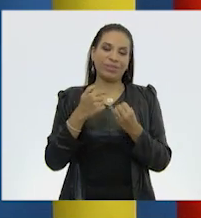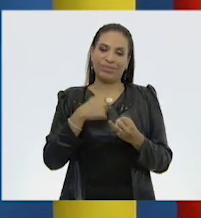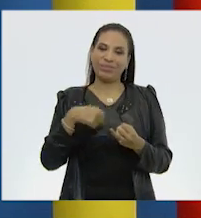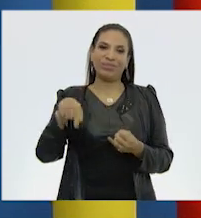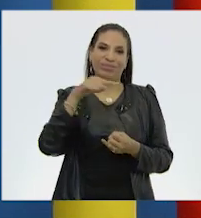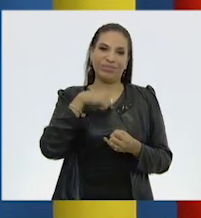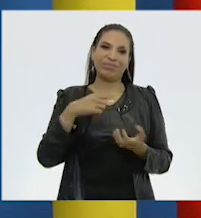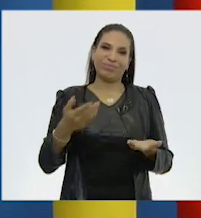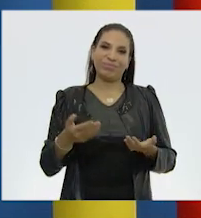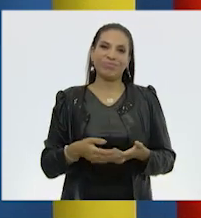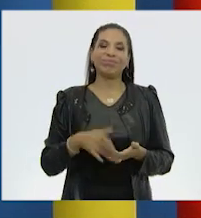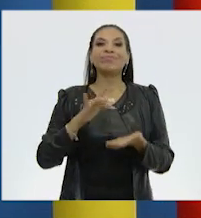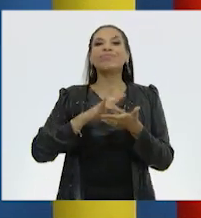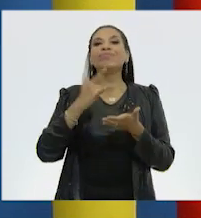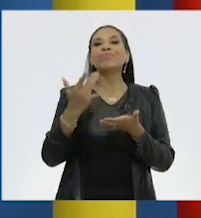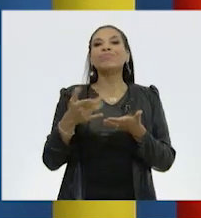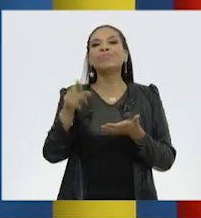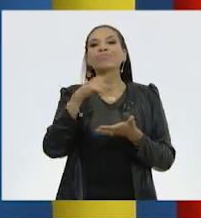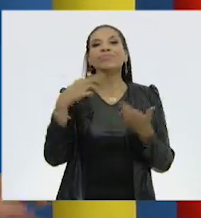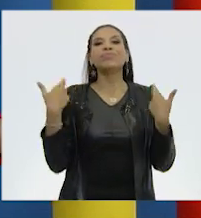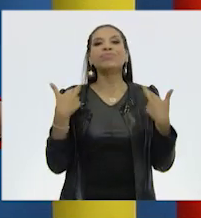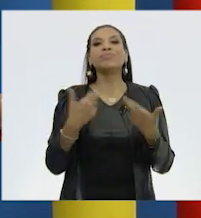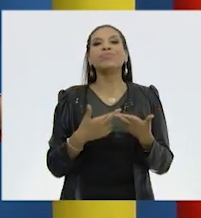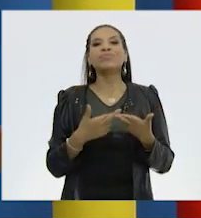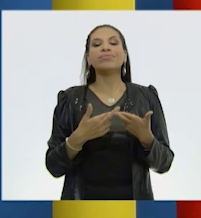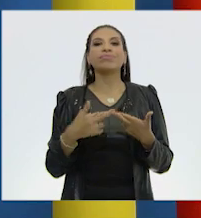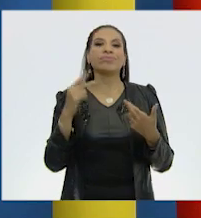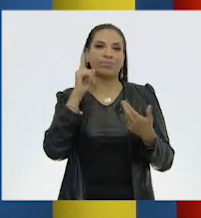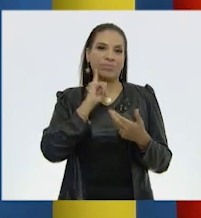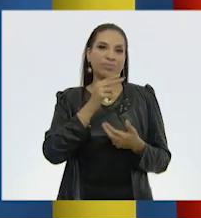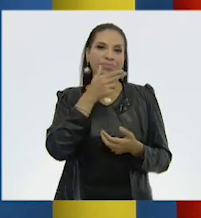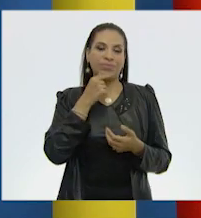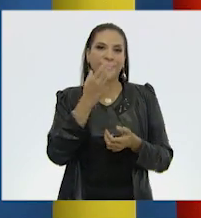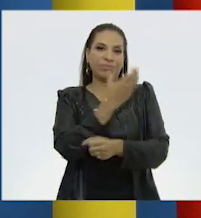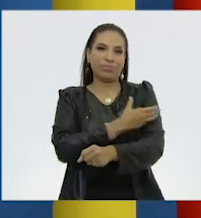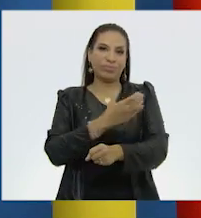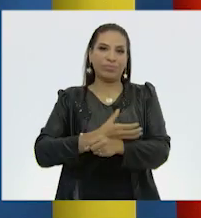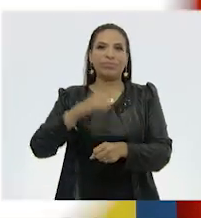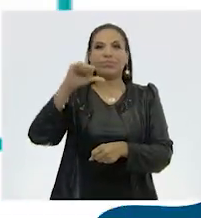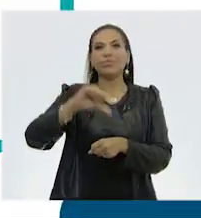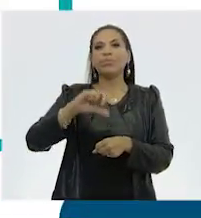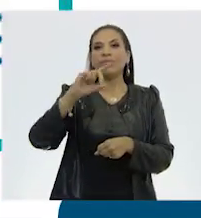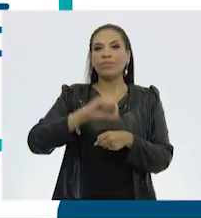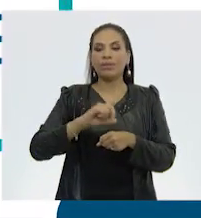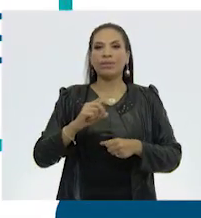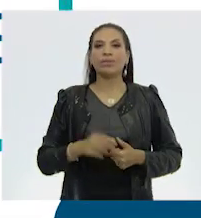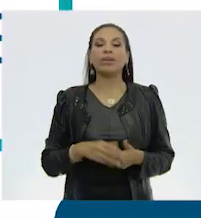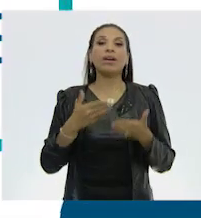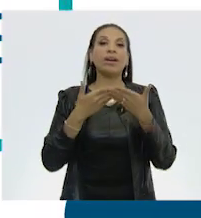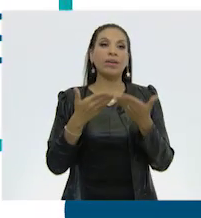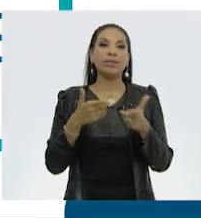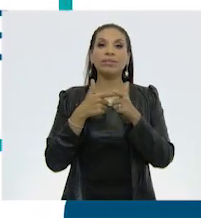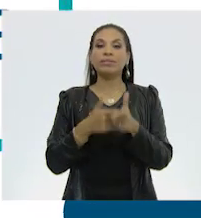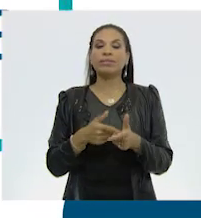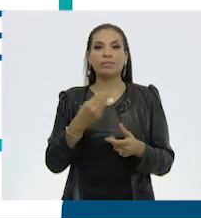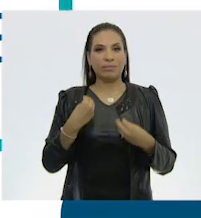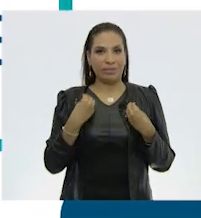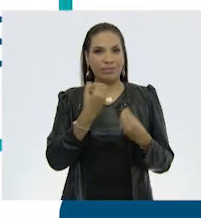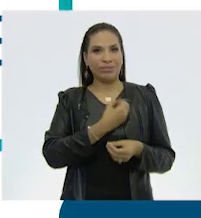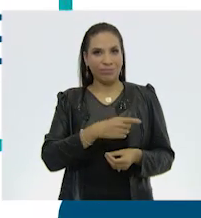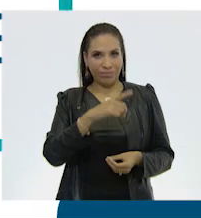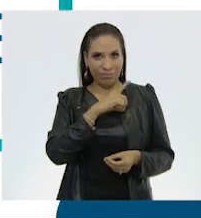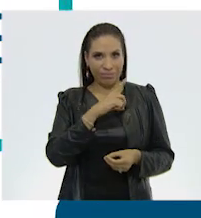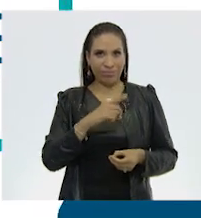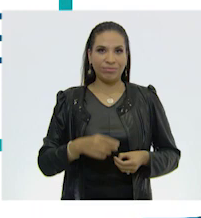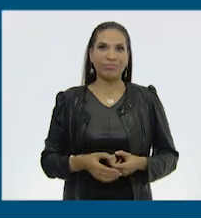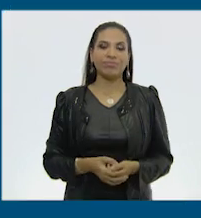como nosotros. Agradecemos a los maestros y maestras que nos acompañaron el día de hoy. A continuación, vida